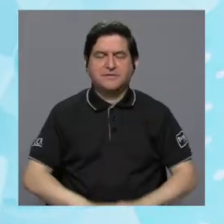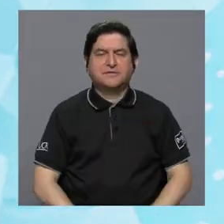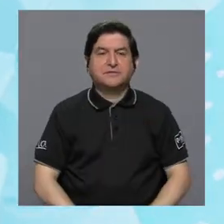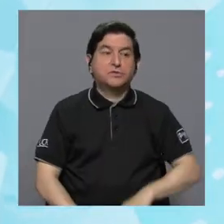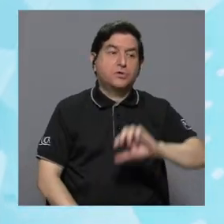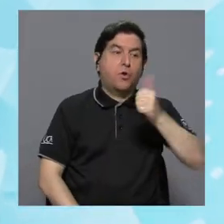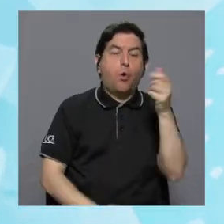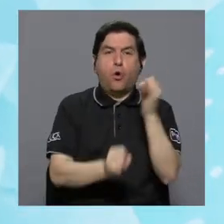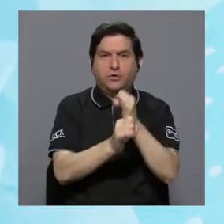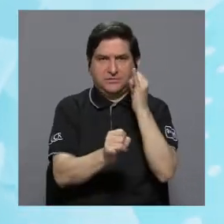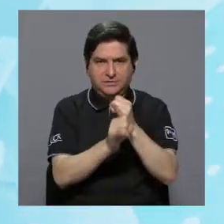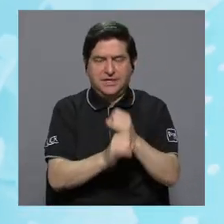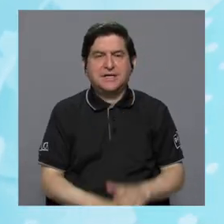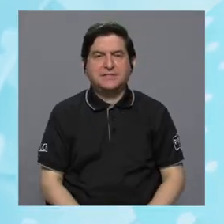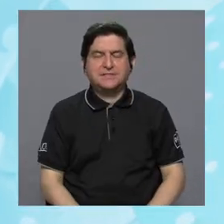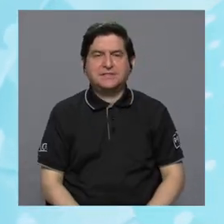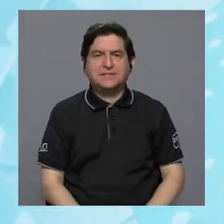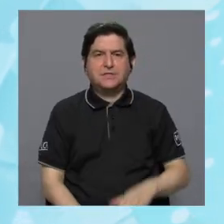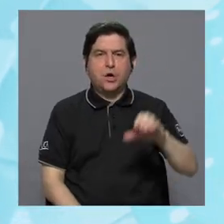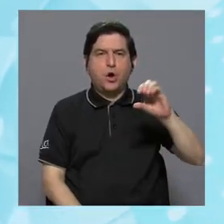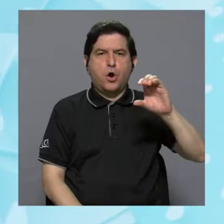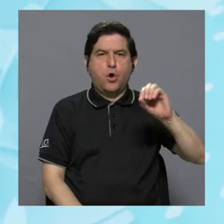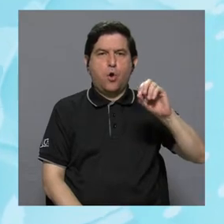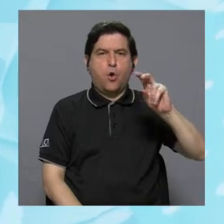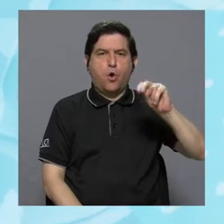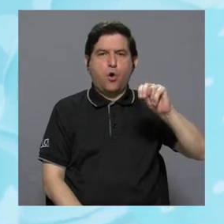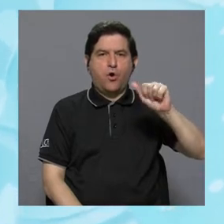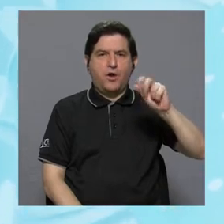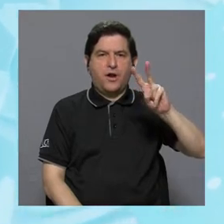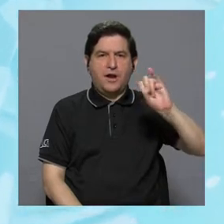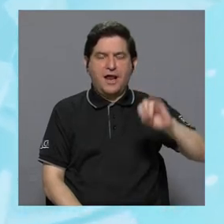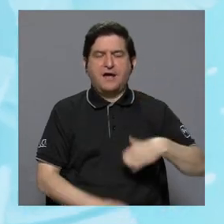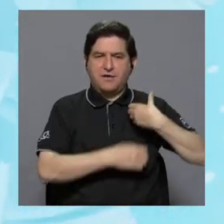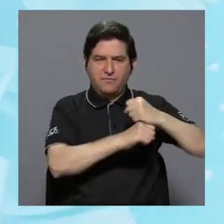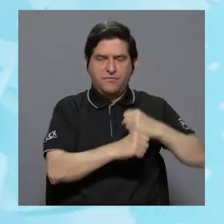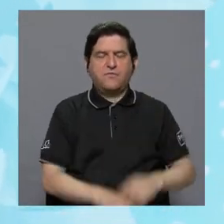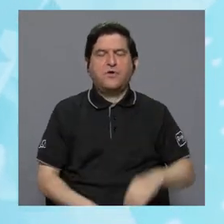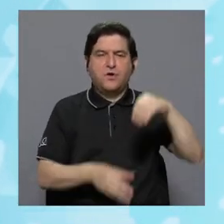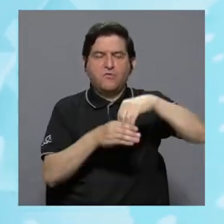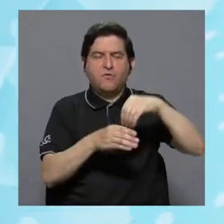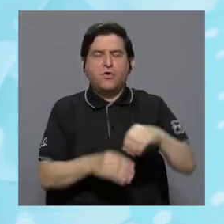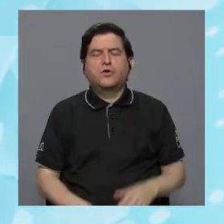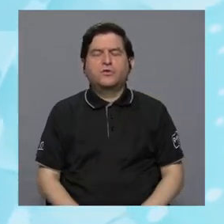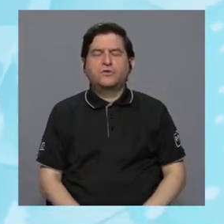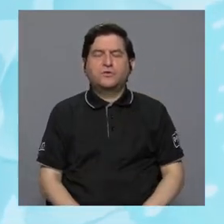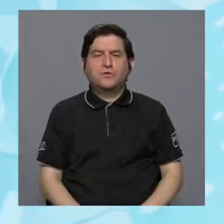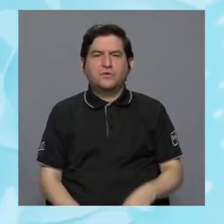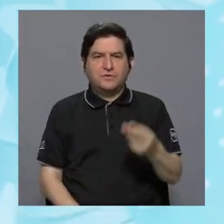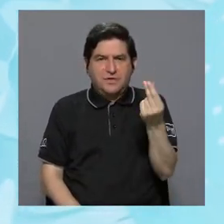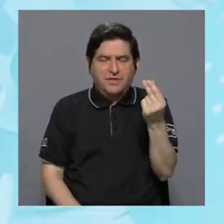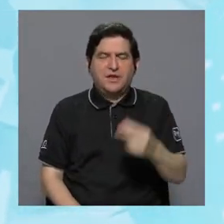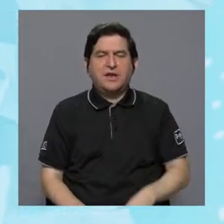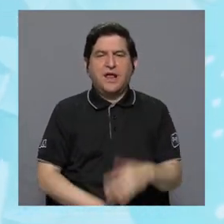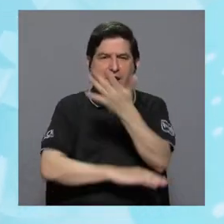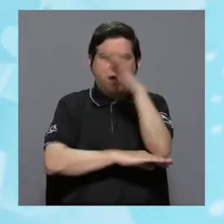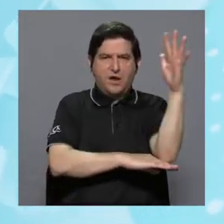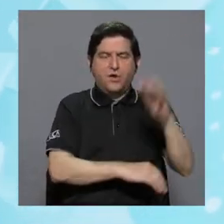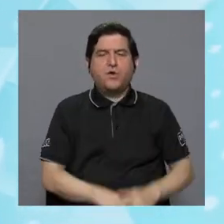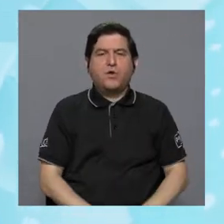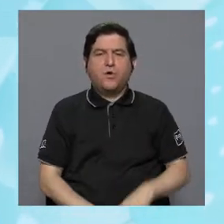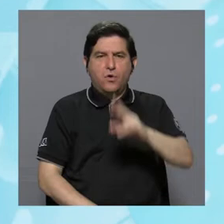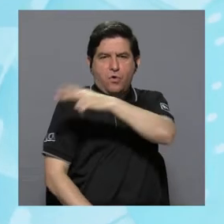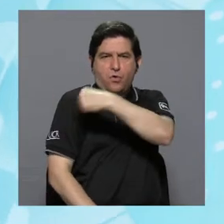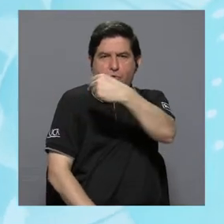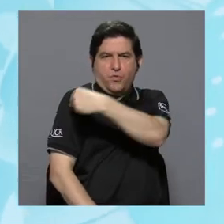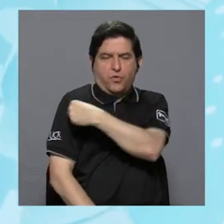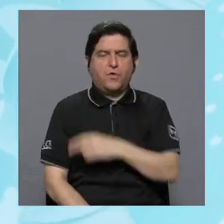Otras entidades como el Conavi, las municipalidades, el Fondo de Financiamiento Forestal, la Cruz Roja y